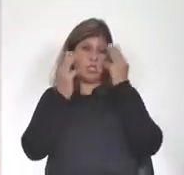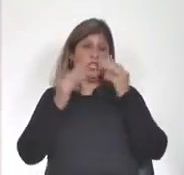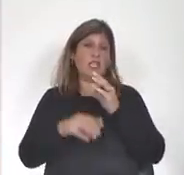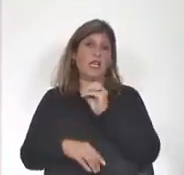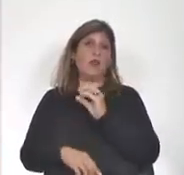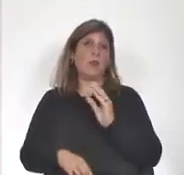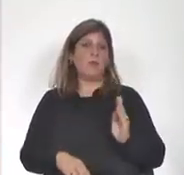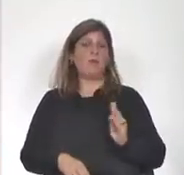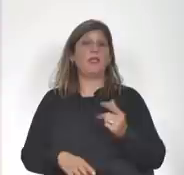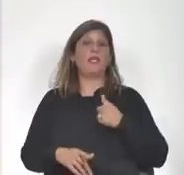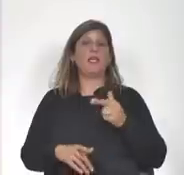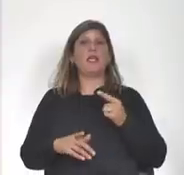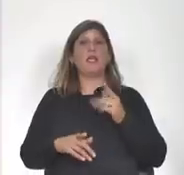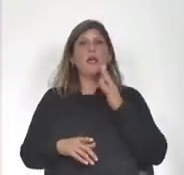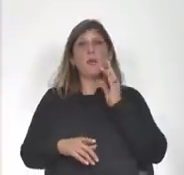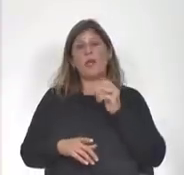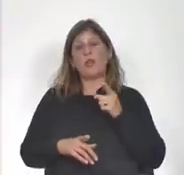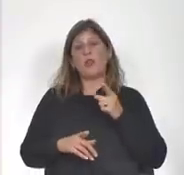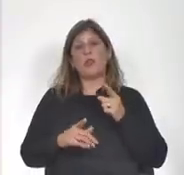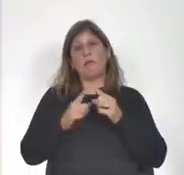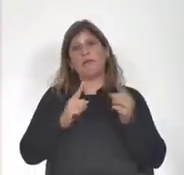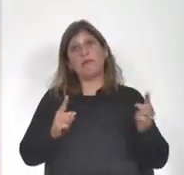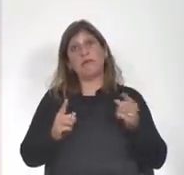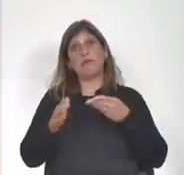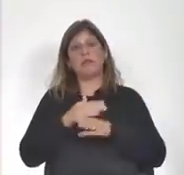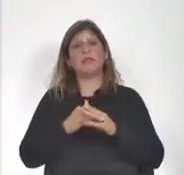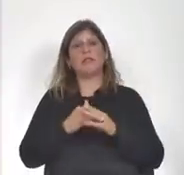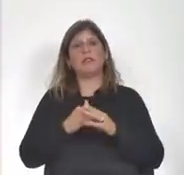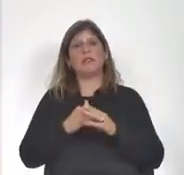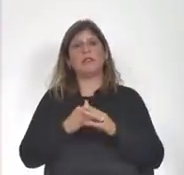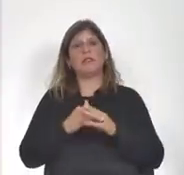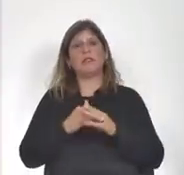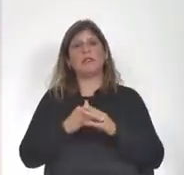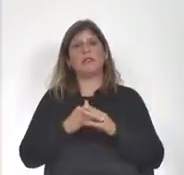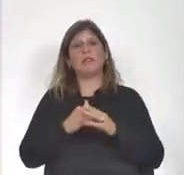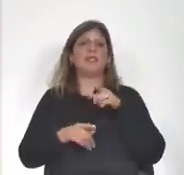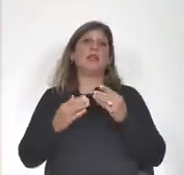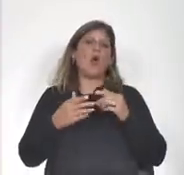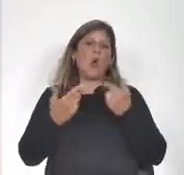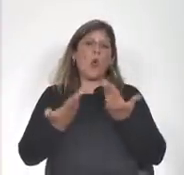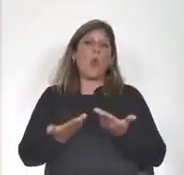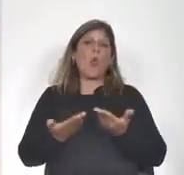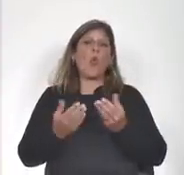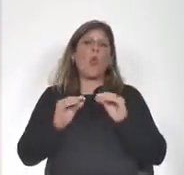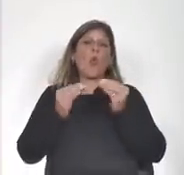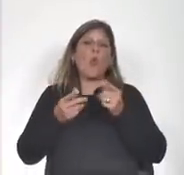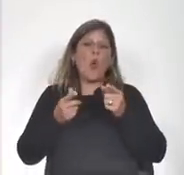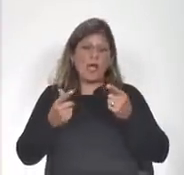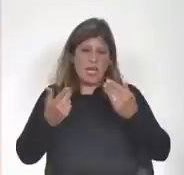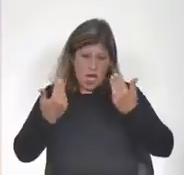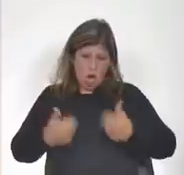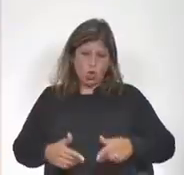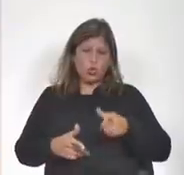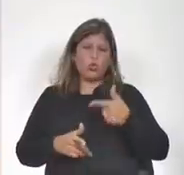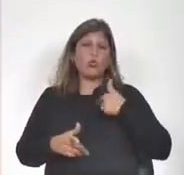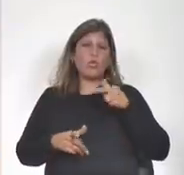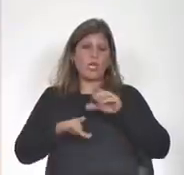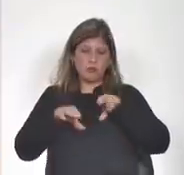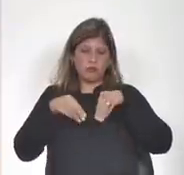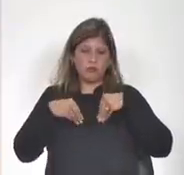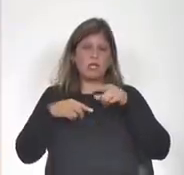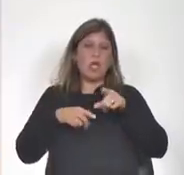pregunta que le formulo a la ministra perdón la larga introducción es cuál debió ser la conducta asumida por esos funcionarios de OPP